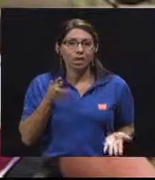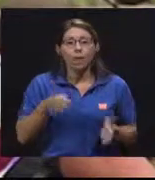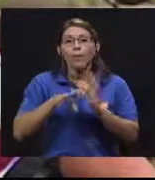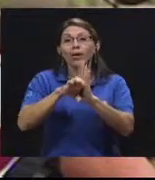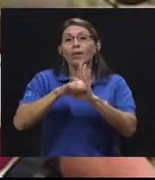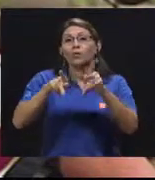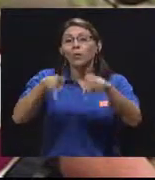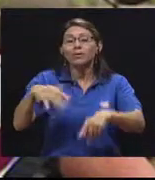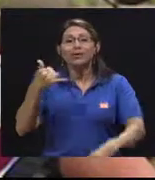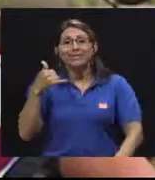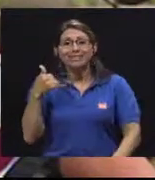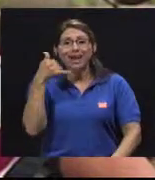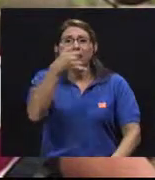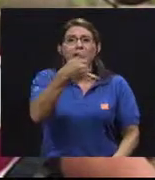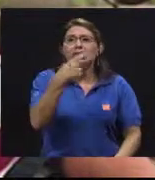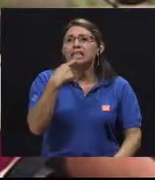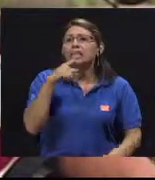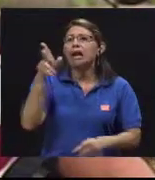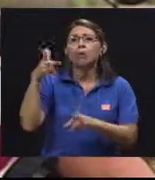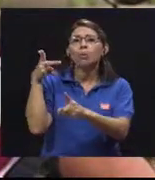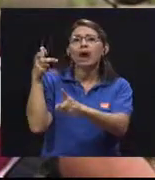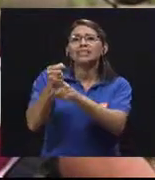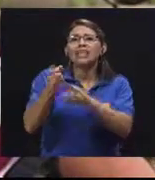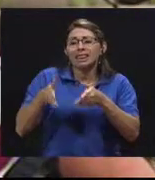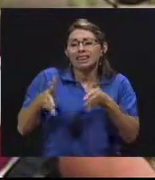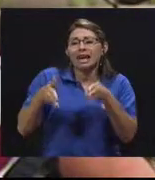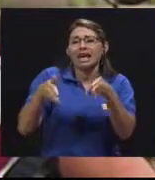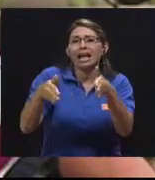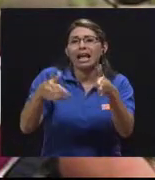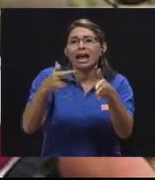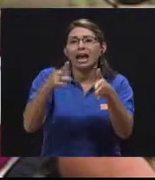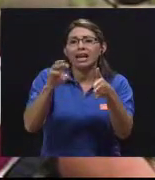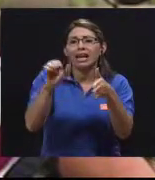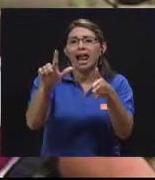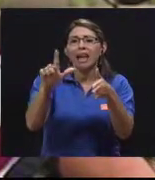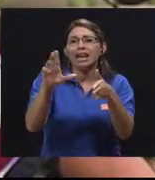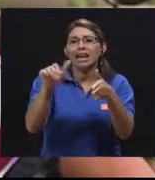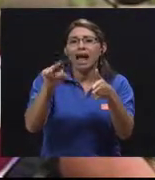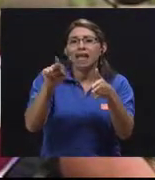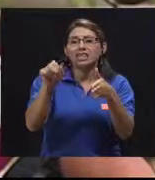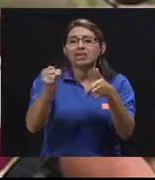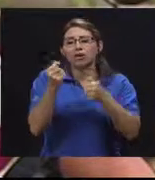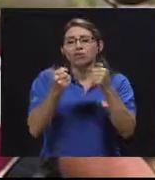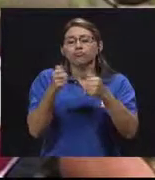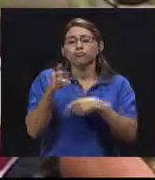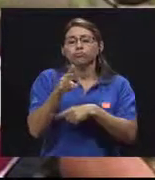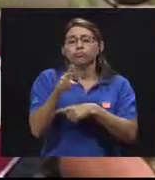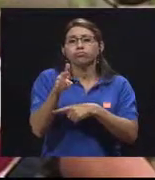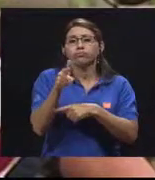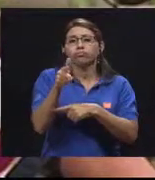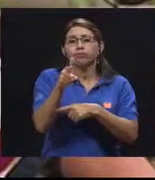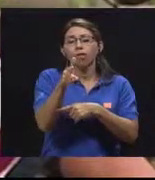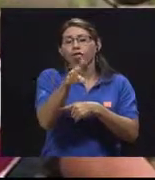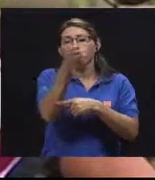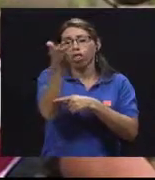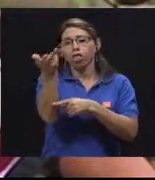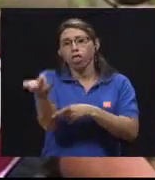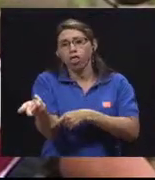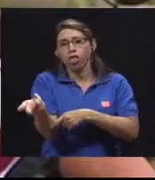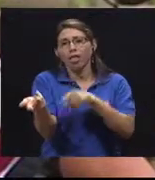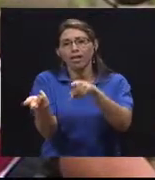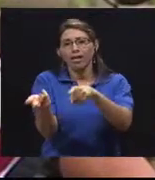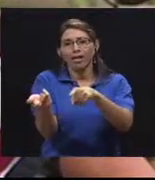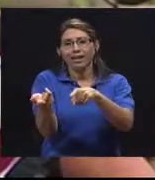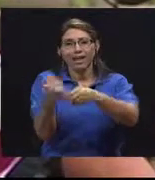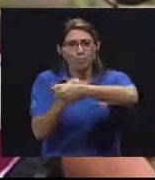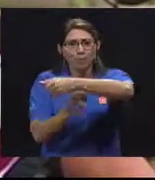que te llaman un accidente, por ejemplo, en General Cañas, que te dicen que un carro se fue al puente Virilla, del